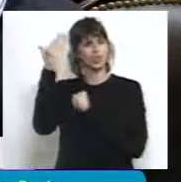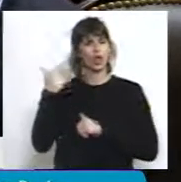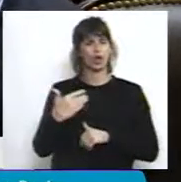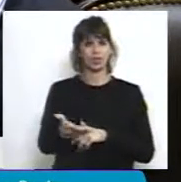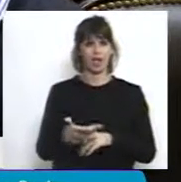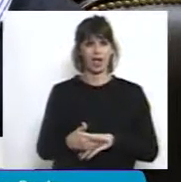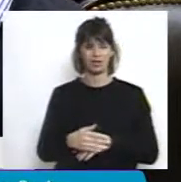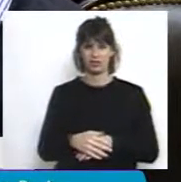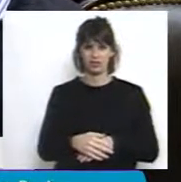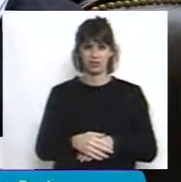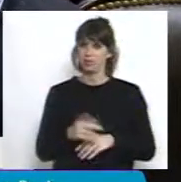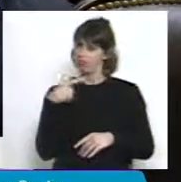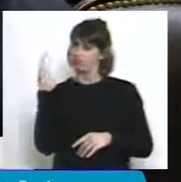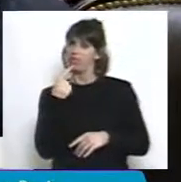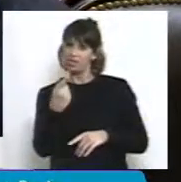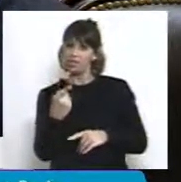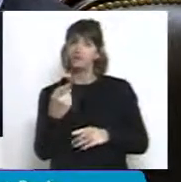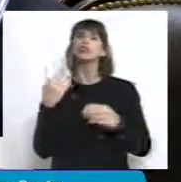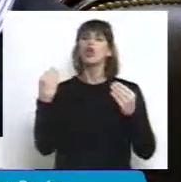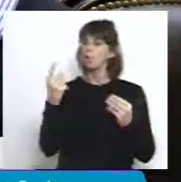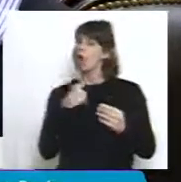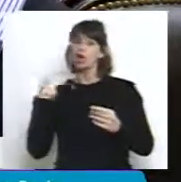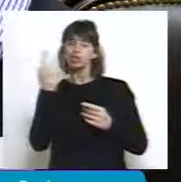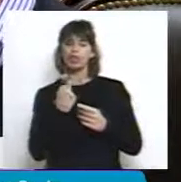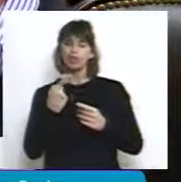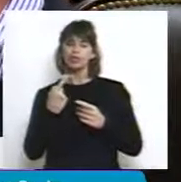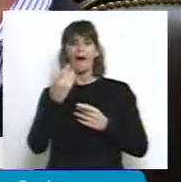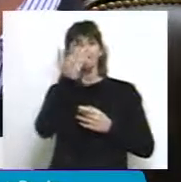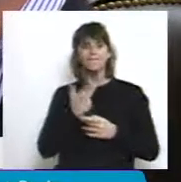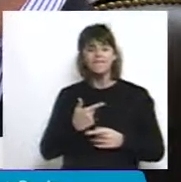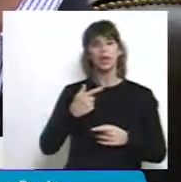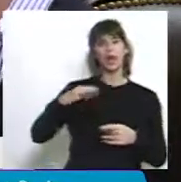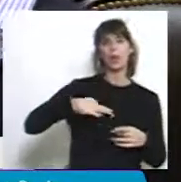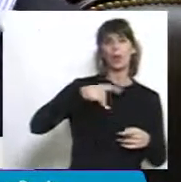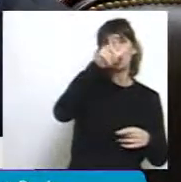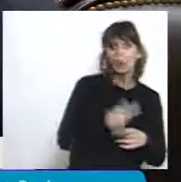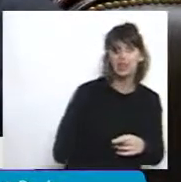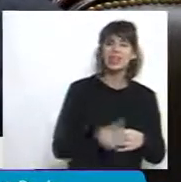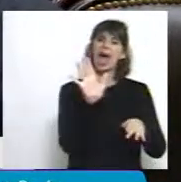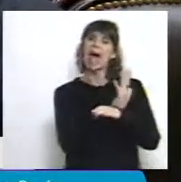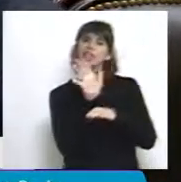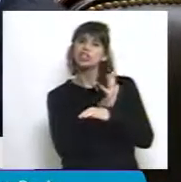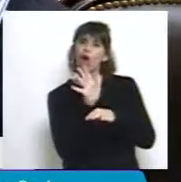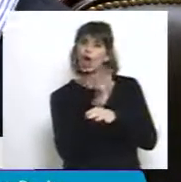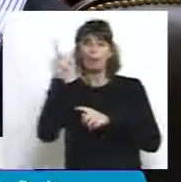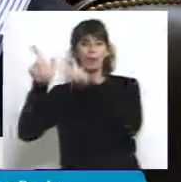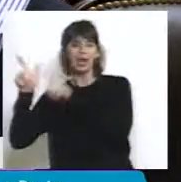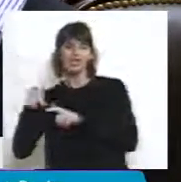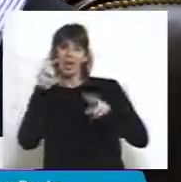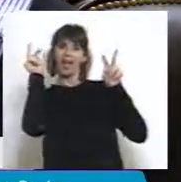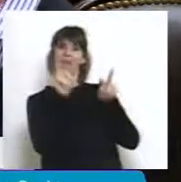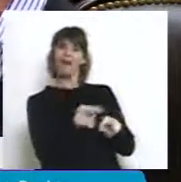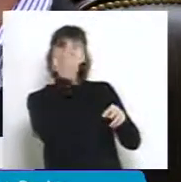no es justo que nosotros disfrutemos con el brillo de toda una vida profesional de artistas para que al final